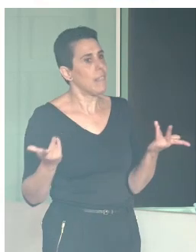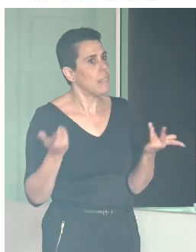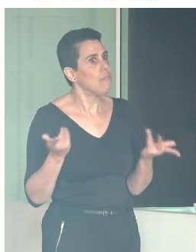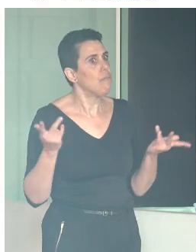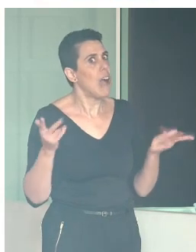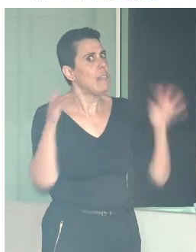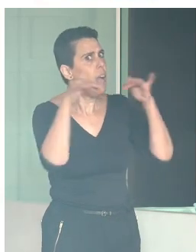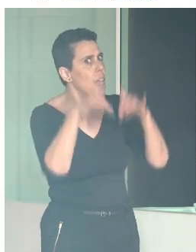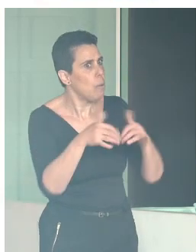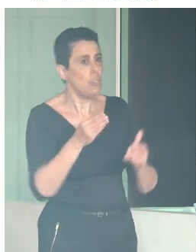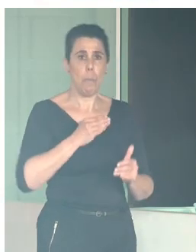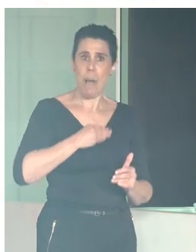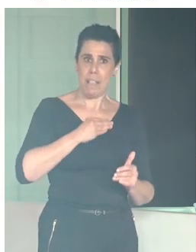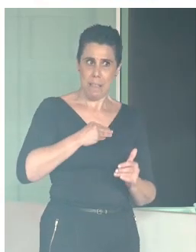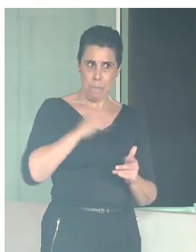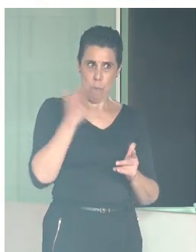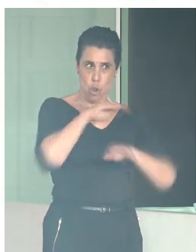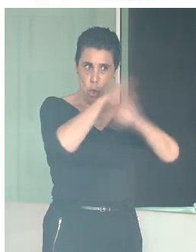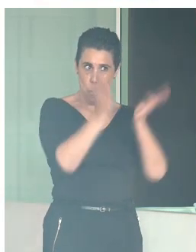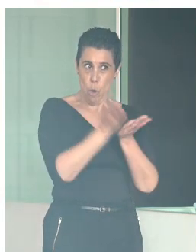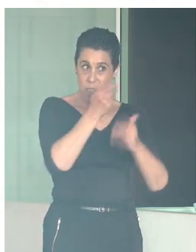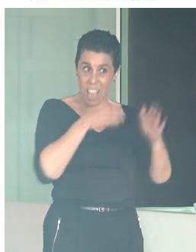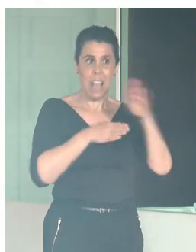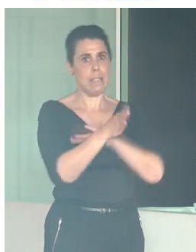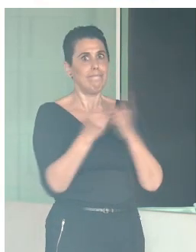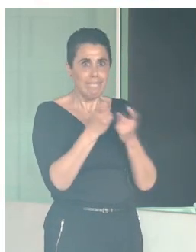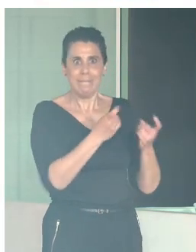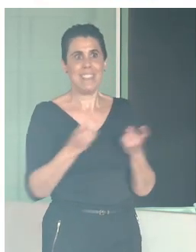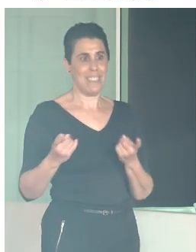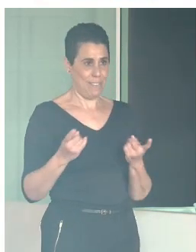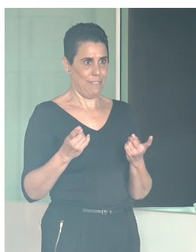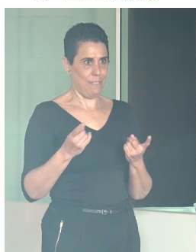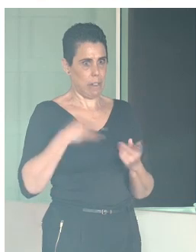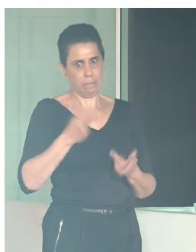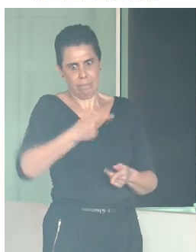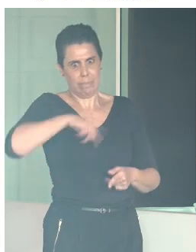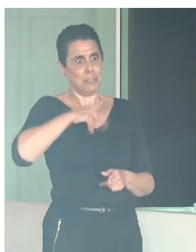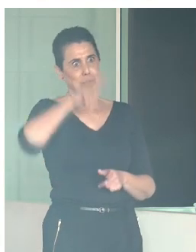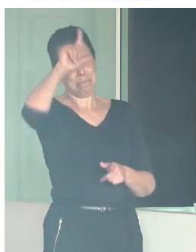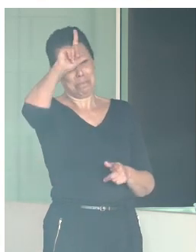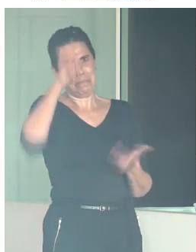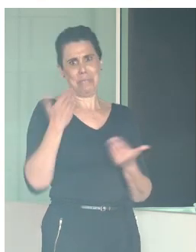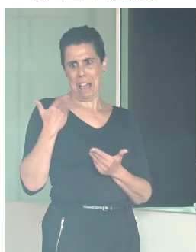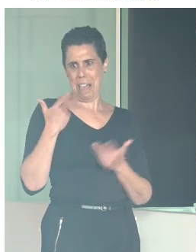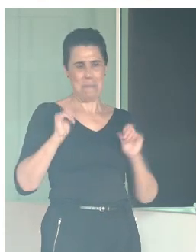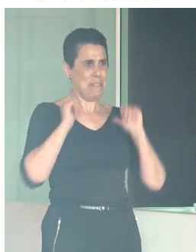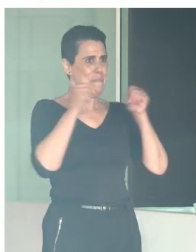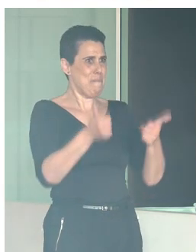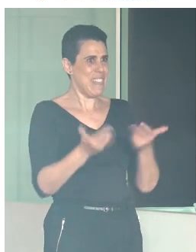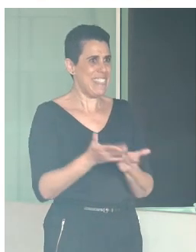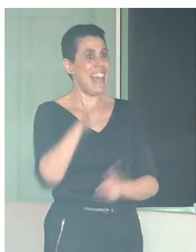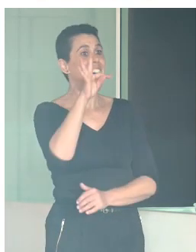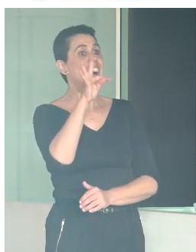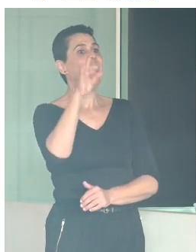patrimonio mundial y accesibilidad. Nuestra andadura en estos temas es muy joven. Como sabe Tatiana, la presidenta de Predif,